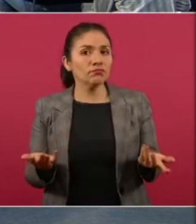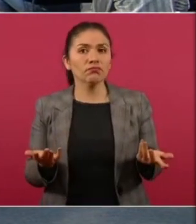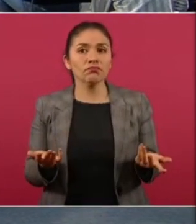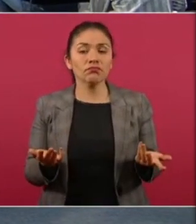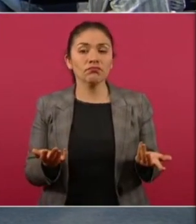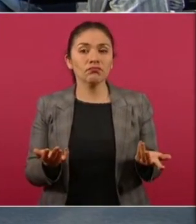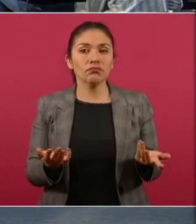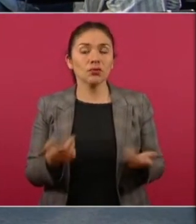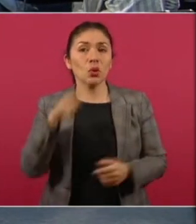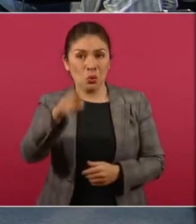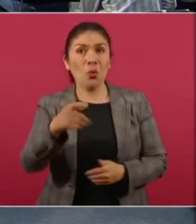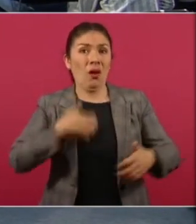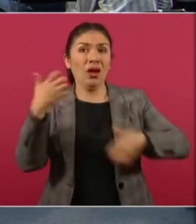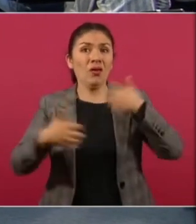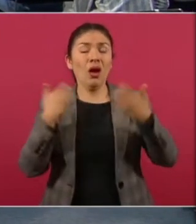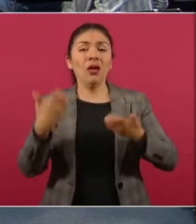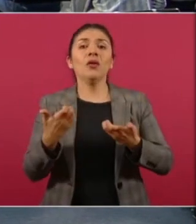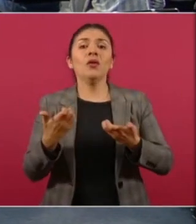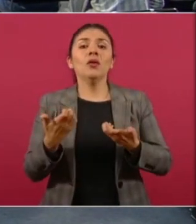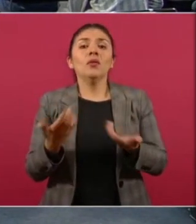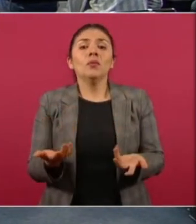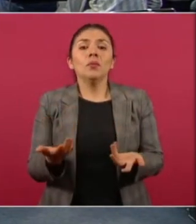Entonces, usted se enoja también, presidente,